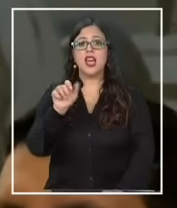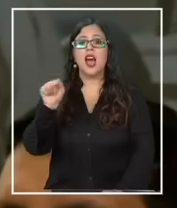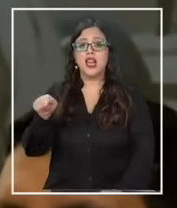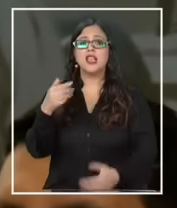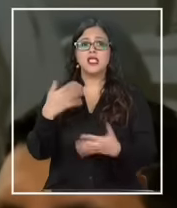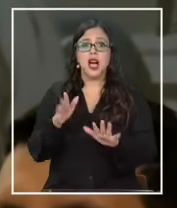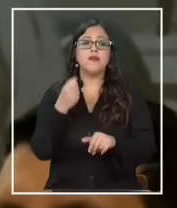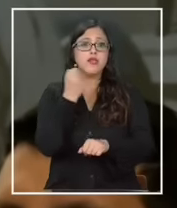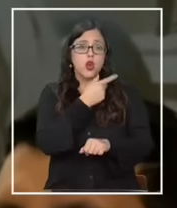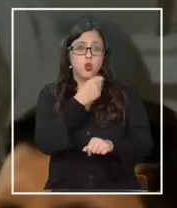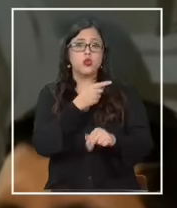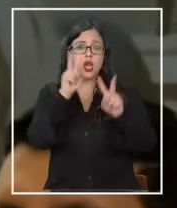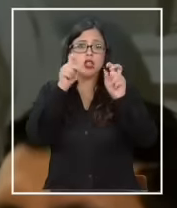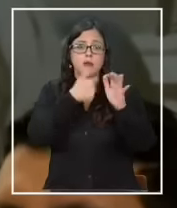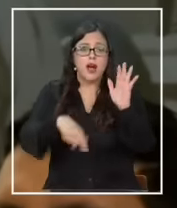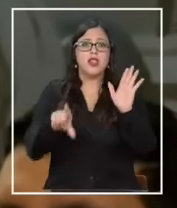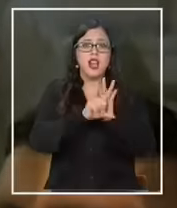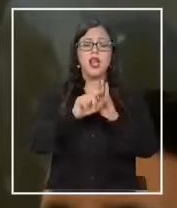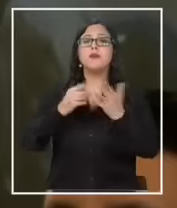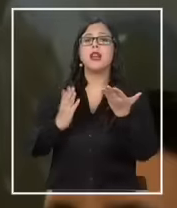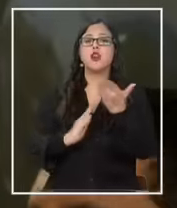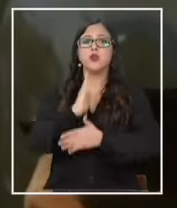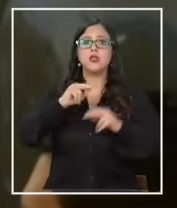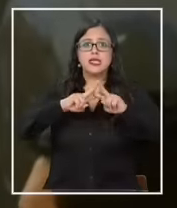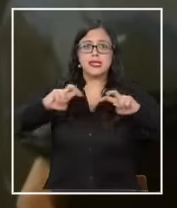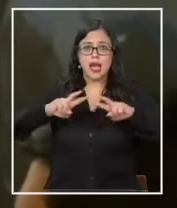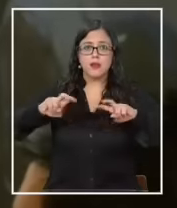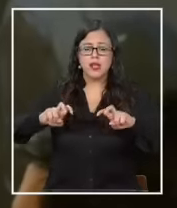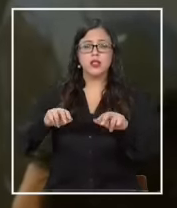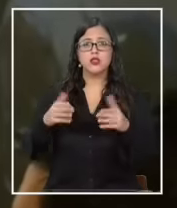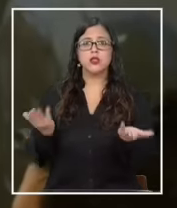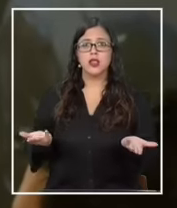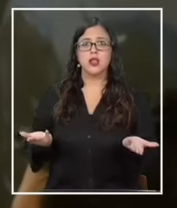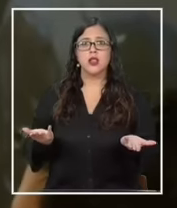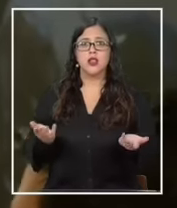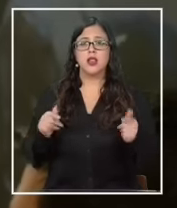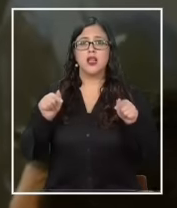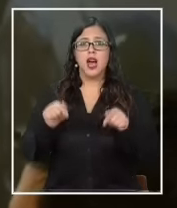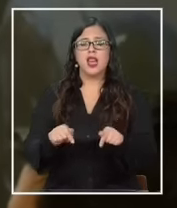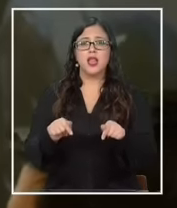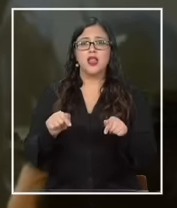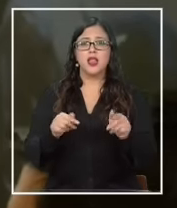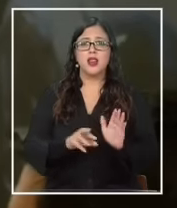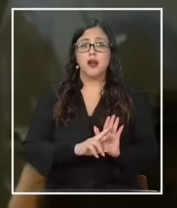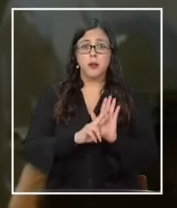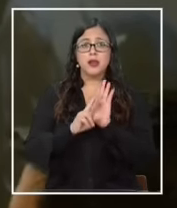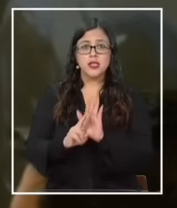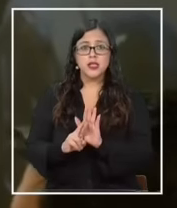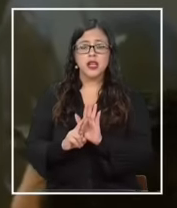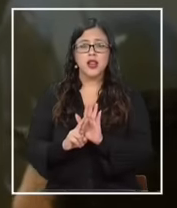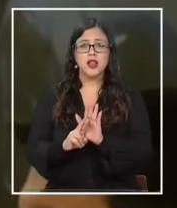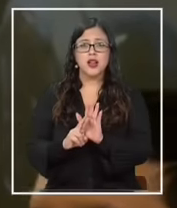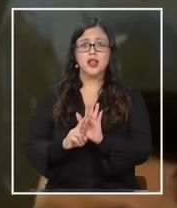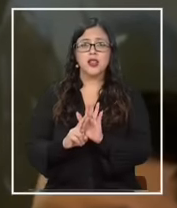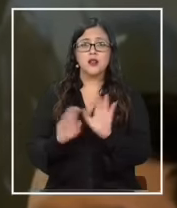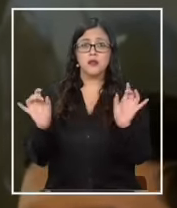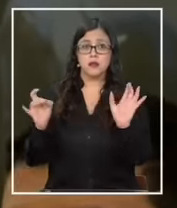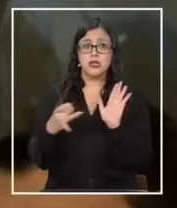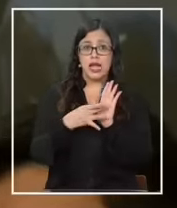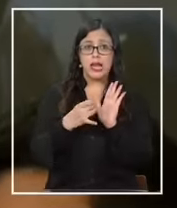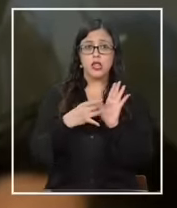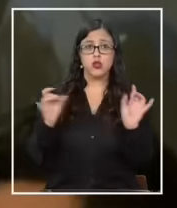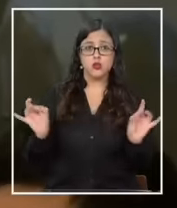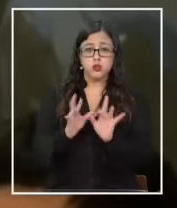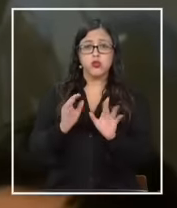denuncia respectiva para que se revise la investigación. No solo podría representar eventualmente un delito,